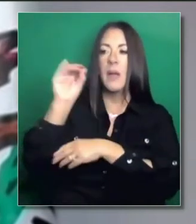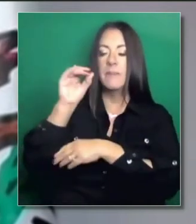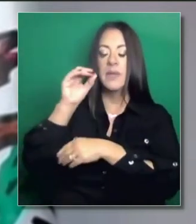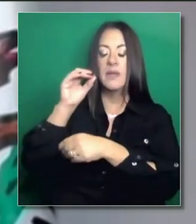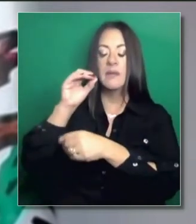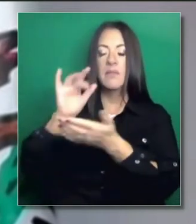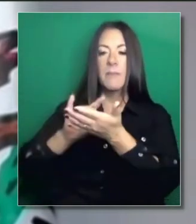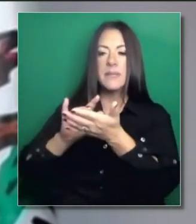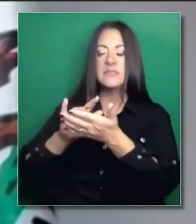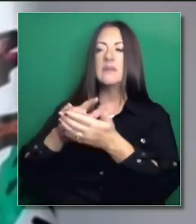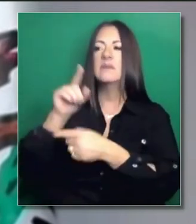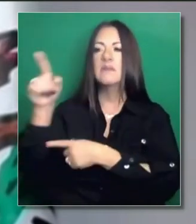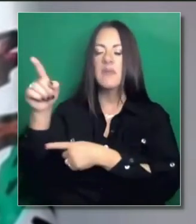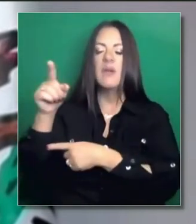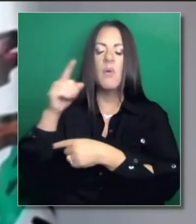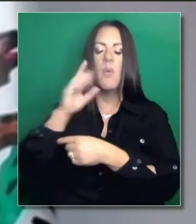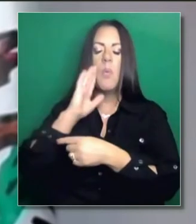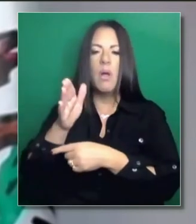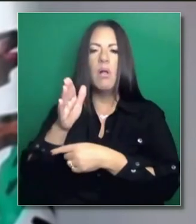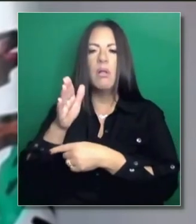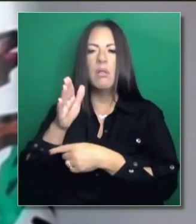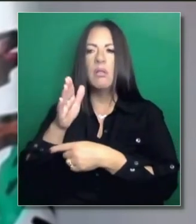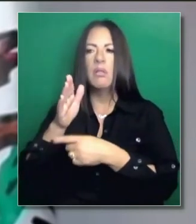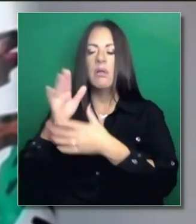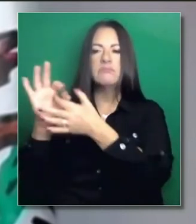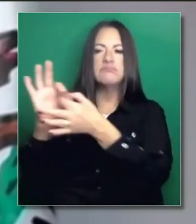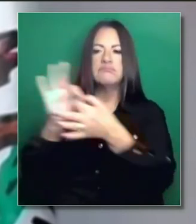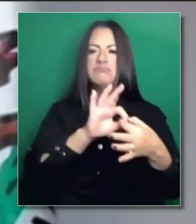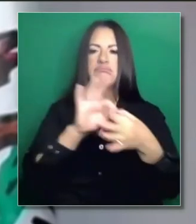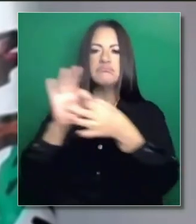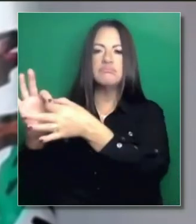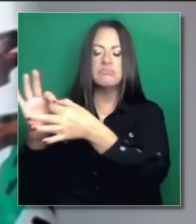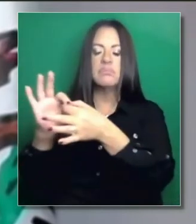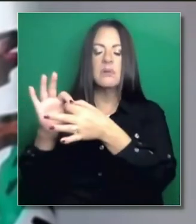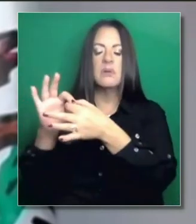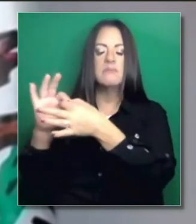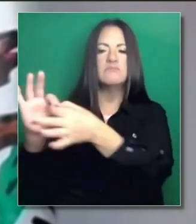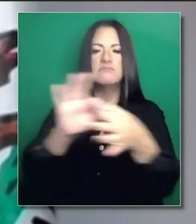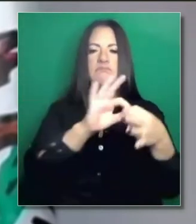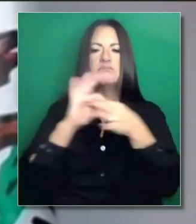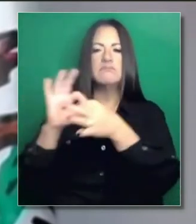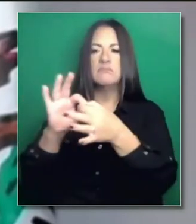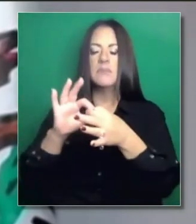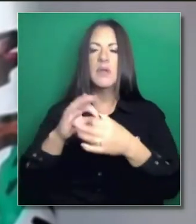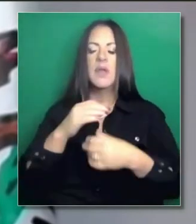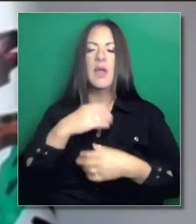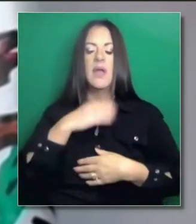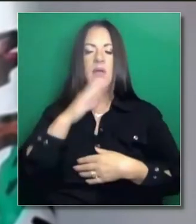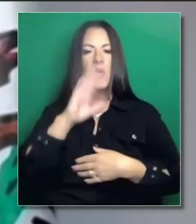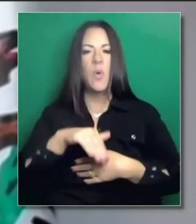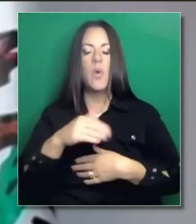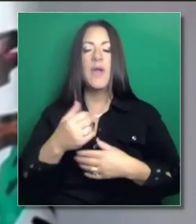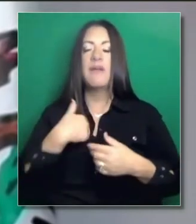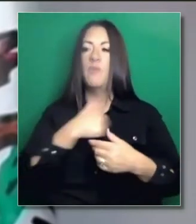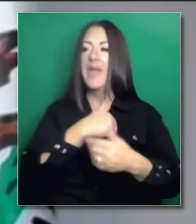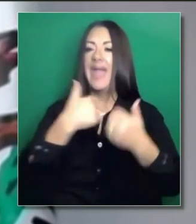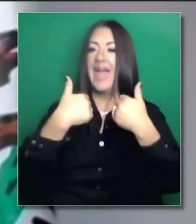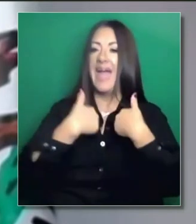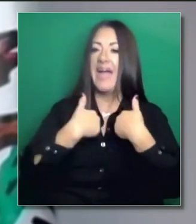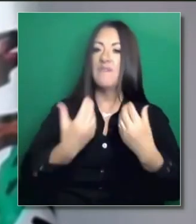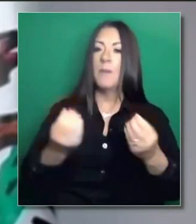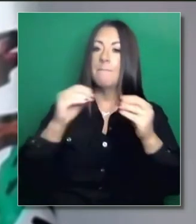o los distribuidores no están haciendo su trabajo. Los californianos, como en todos los estados, que tienen mayor